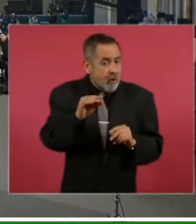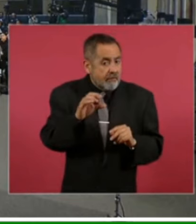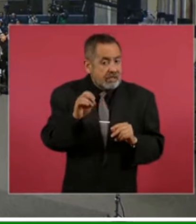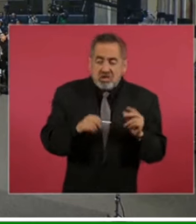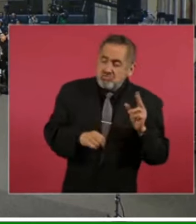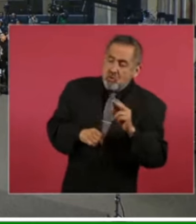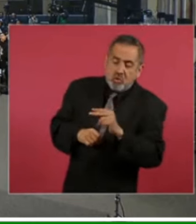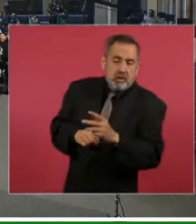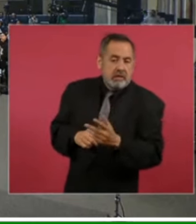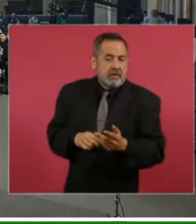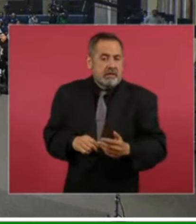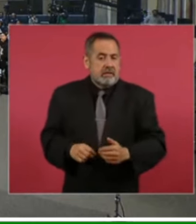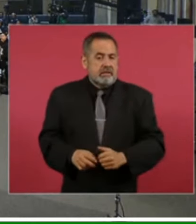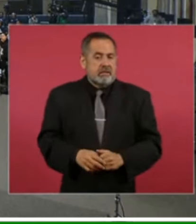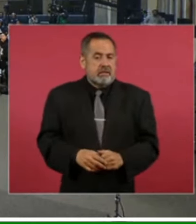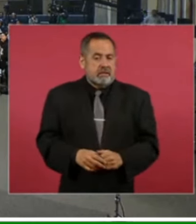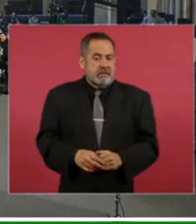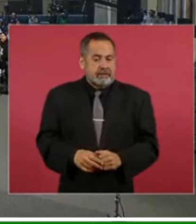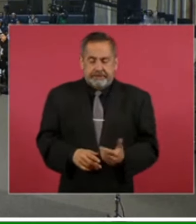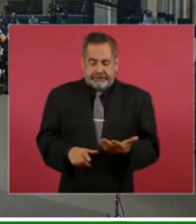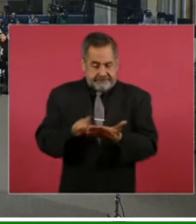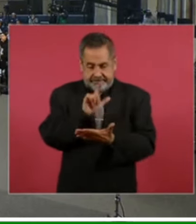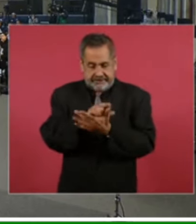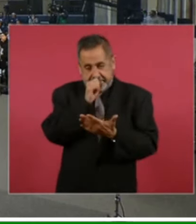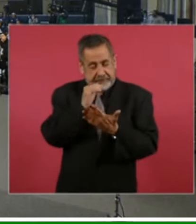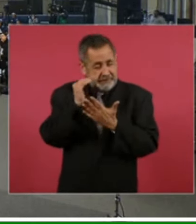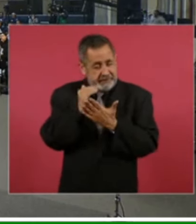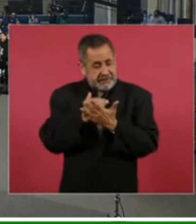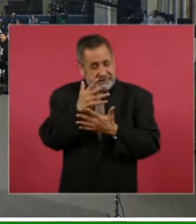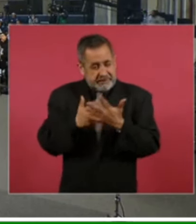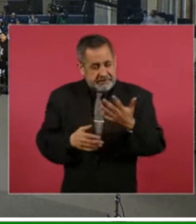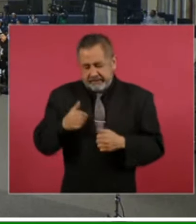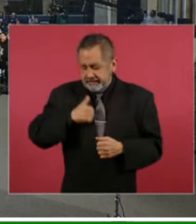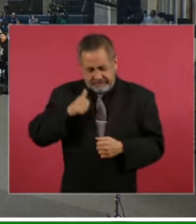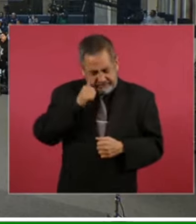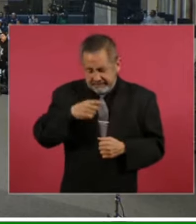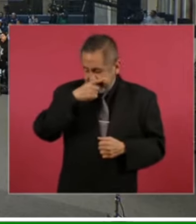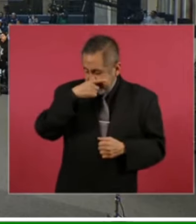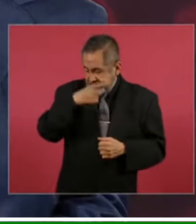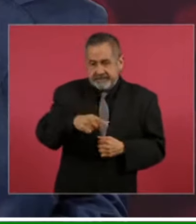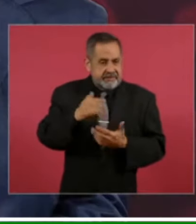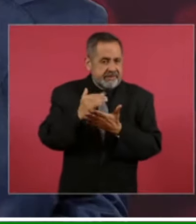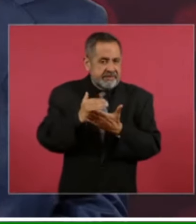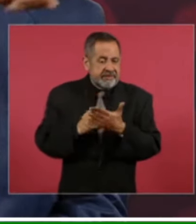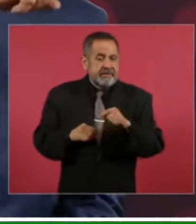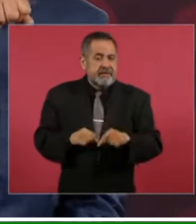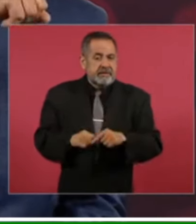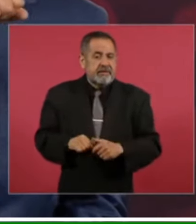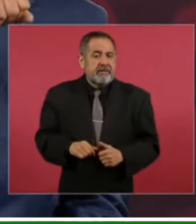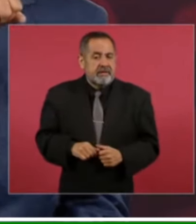porque con todas las leyes siempre lo hemos dicho aquí paga menos